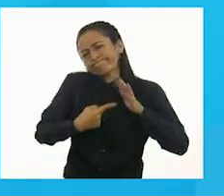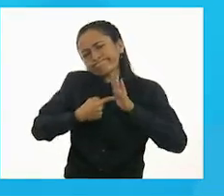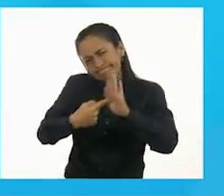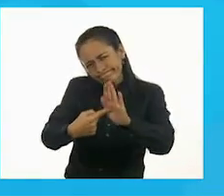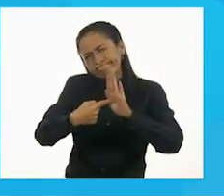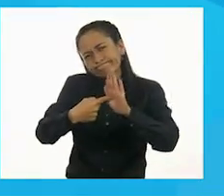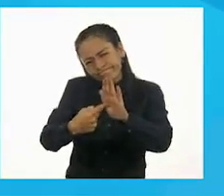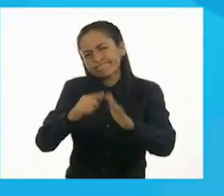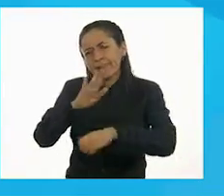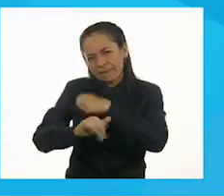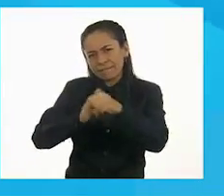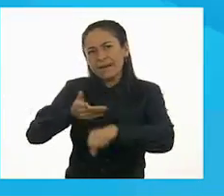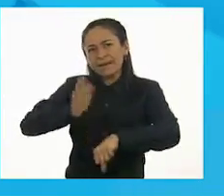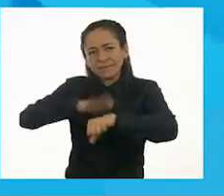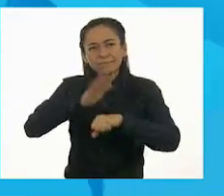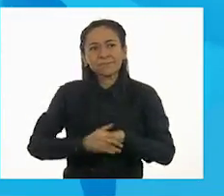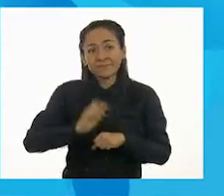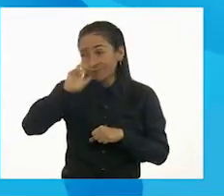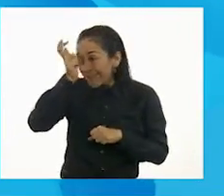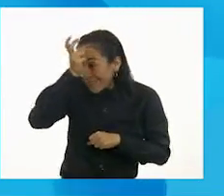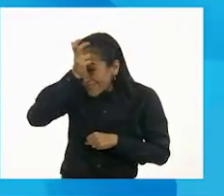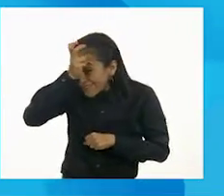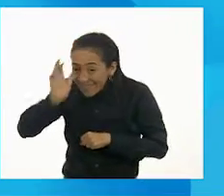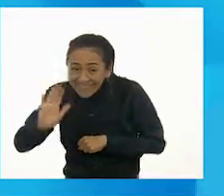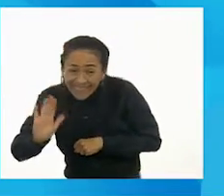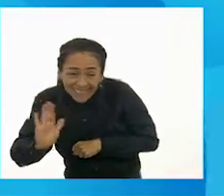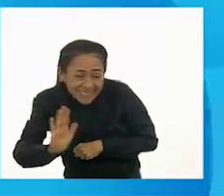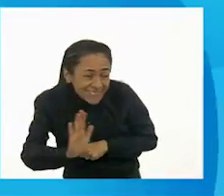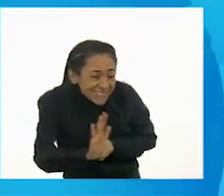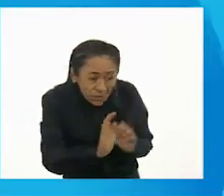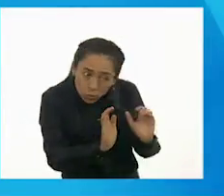¡Adiós, mis hermosas cabritas! ¡Cuídense mucho!